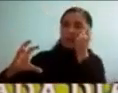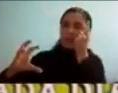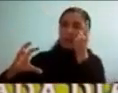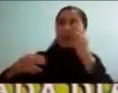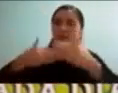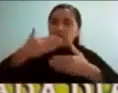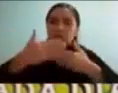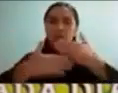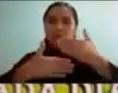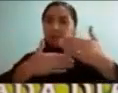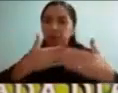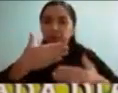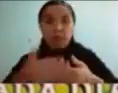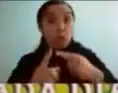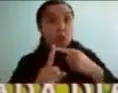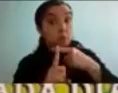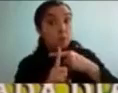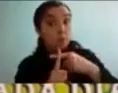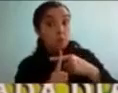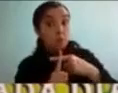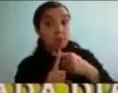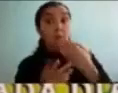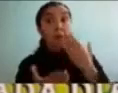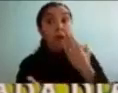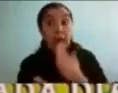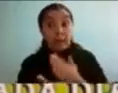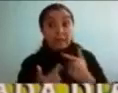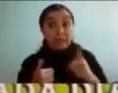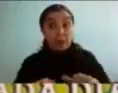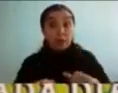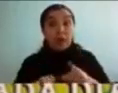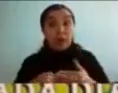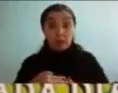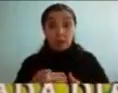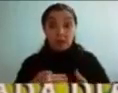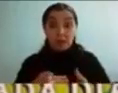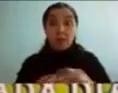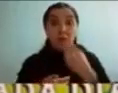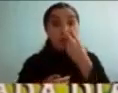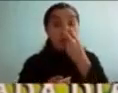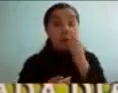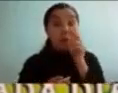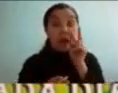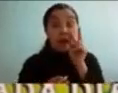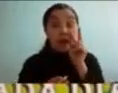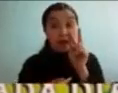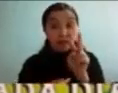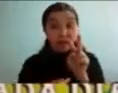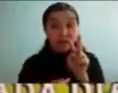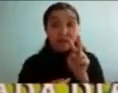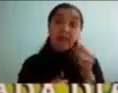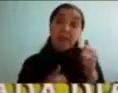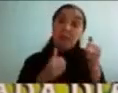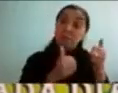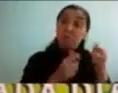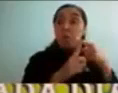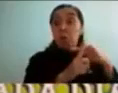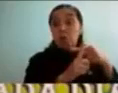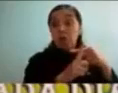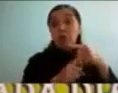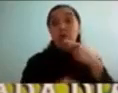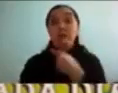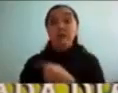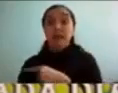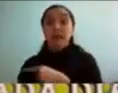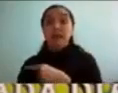que fue algo muy positivo porque hasta el día de hoy es algo que lo mantengo pero vamos a ver que todo tiene sus pros y sus contras y en este